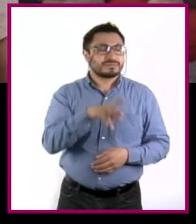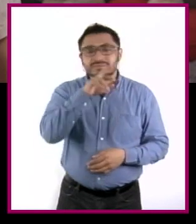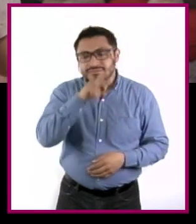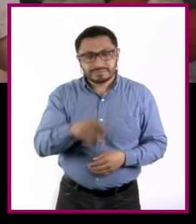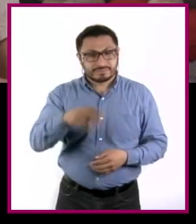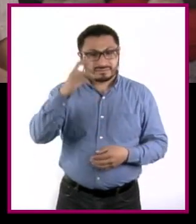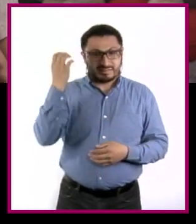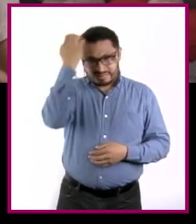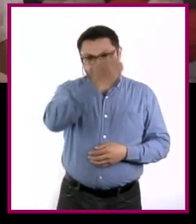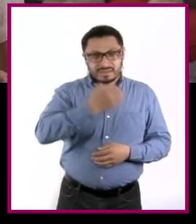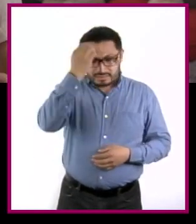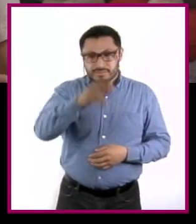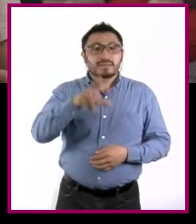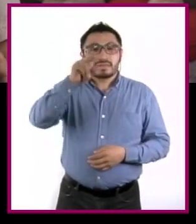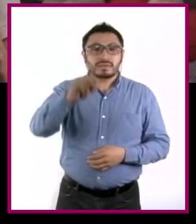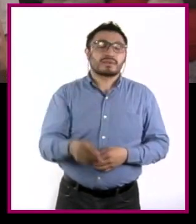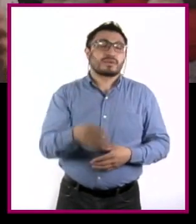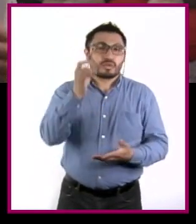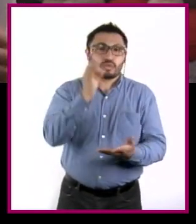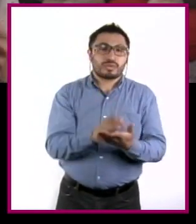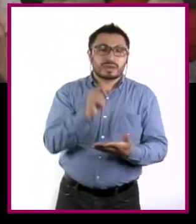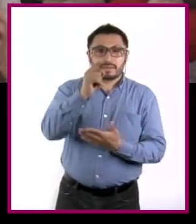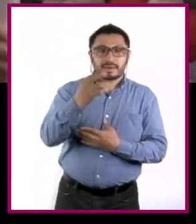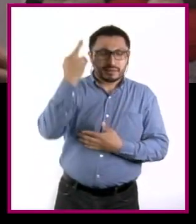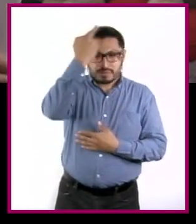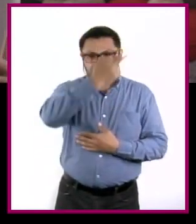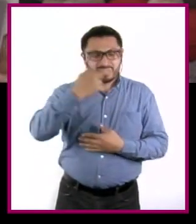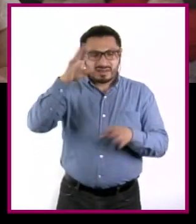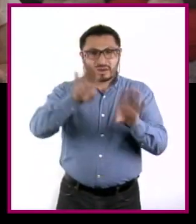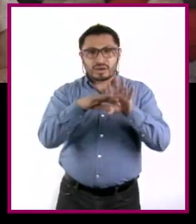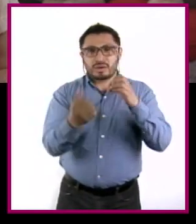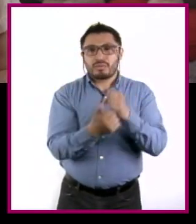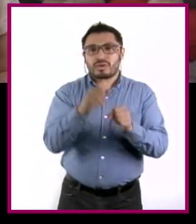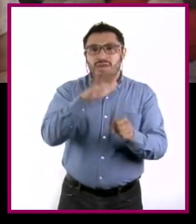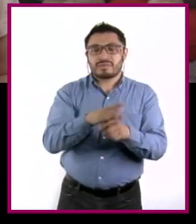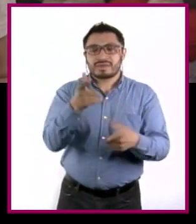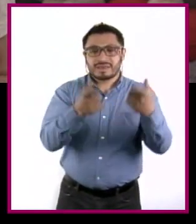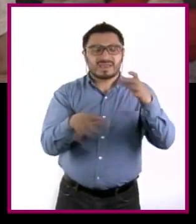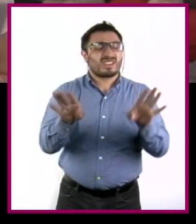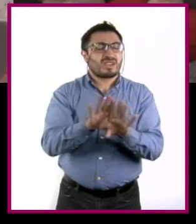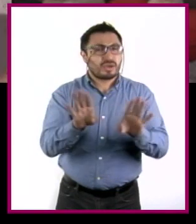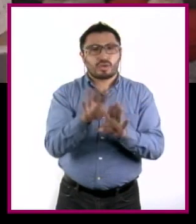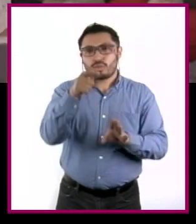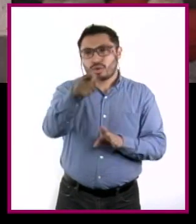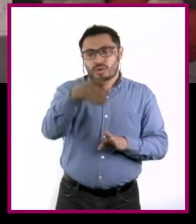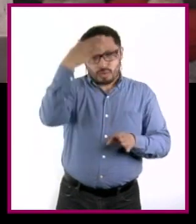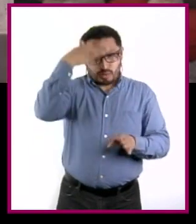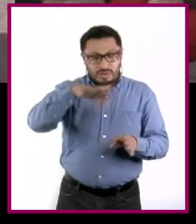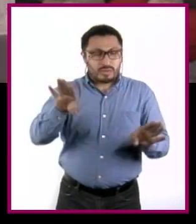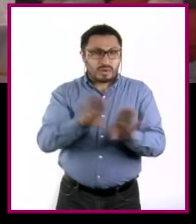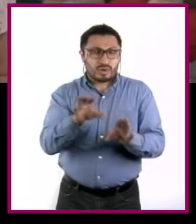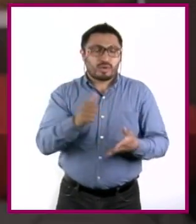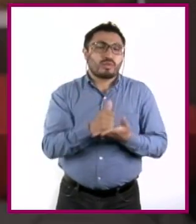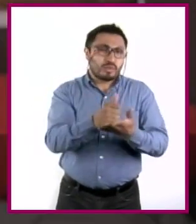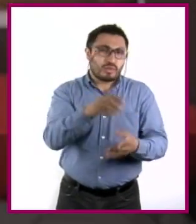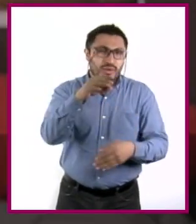es un examen, sino que nos sirve para saber mejor cómo nos administramos y de allí saber qué podemos mejorar.